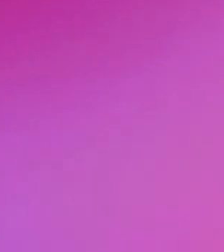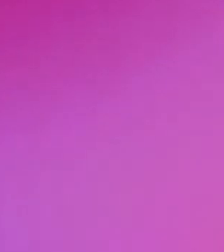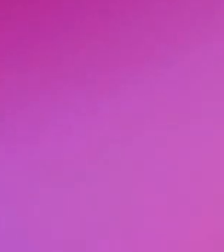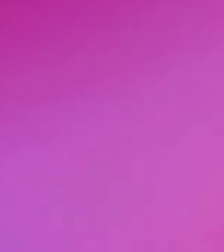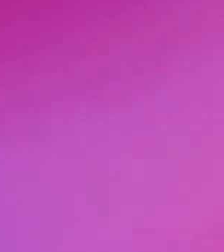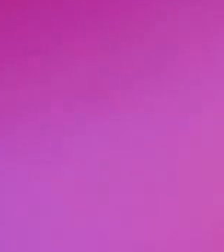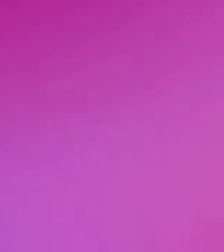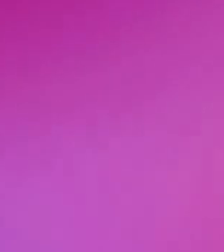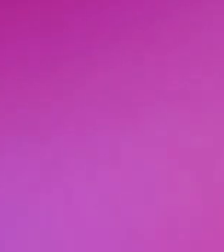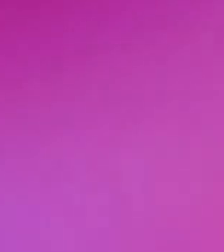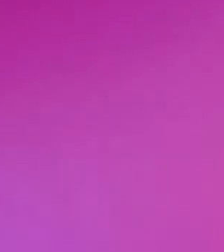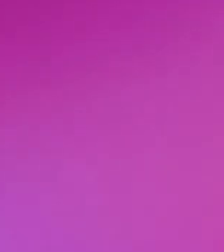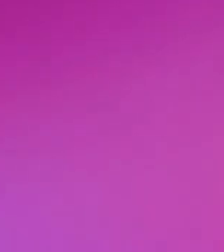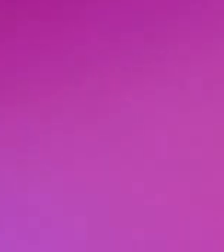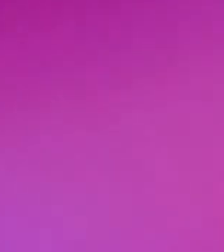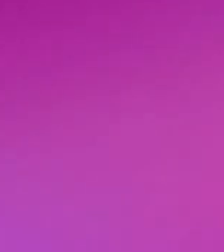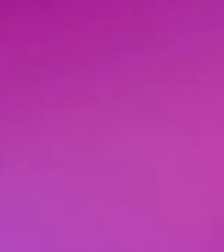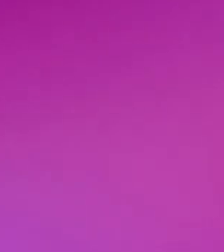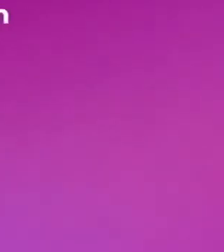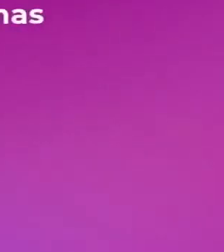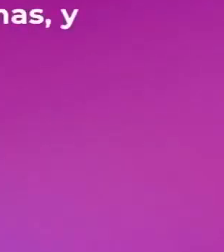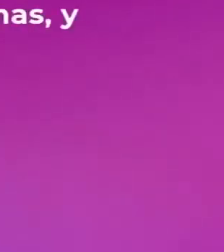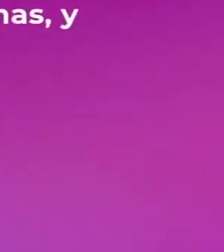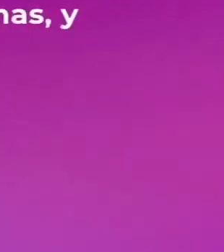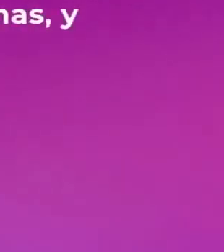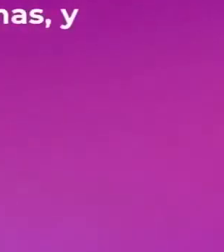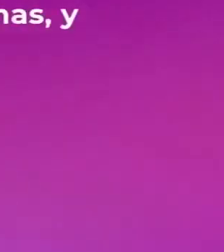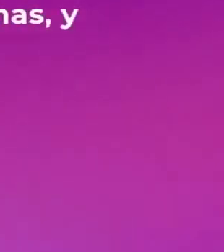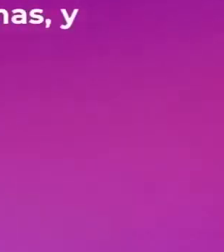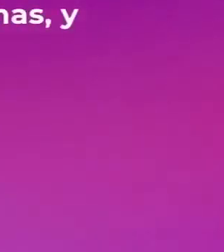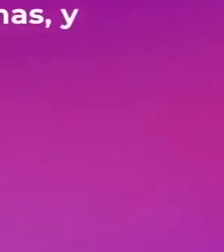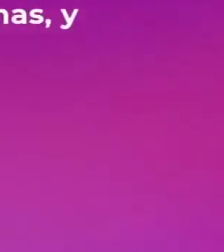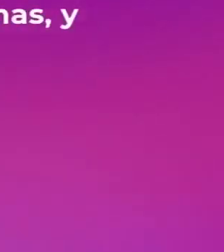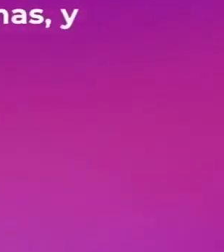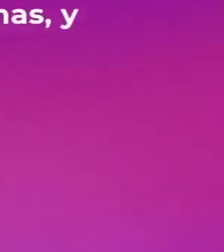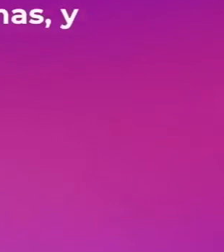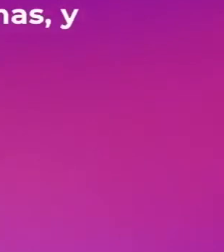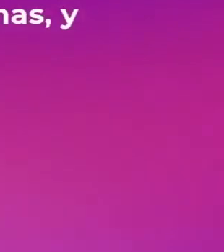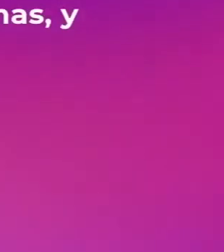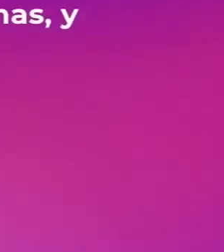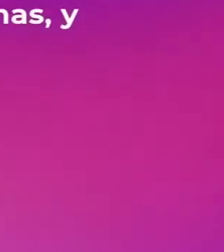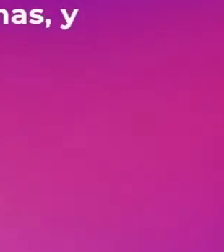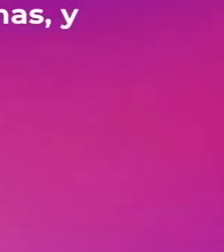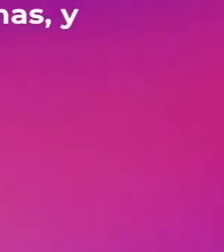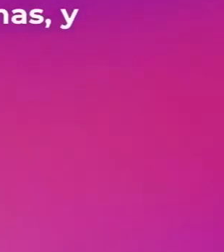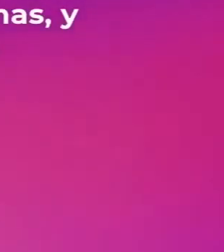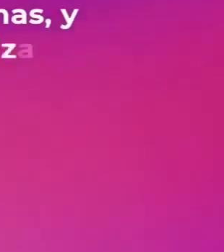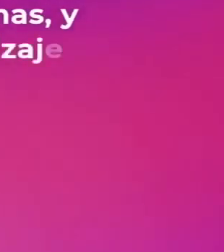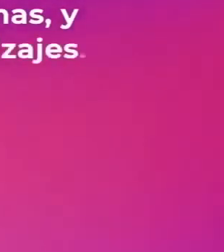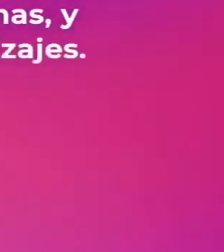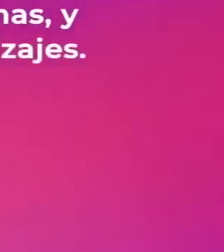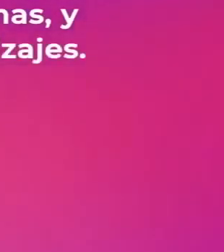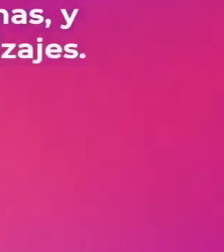.gov.mx en donde podrás ver nuevamente los videos de los programas y además encontrarás actividades para